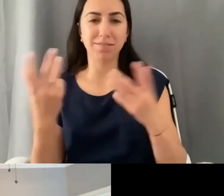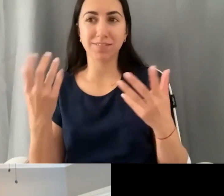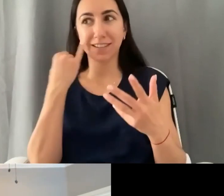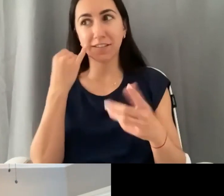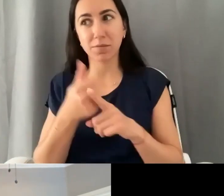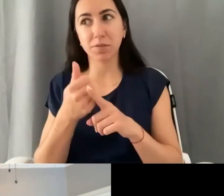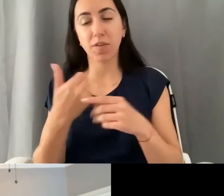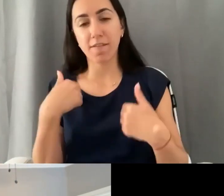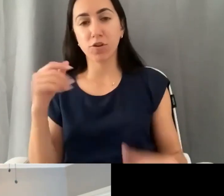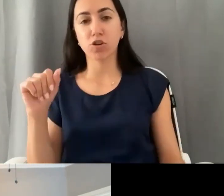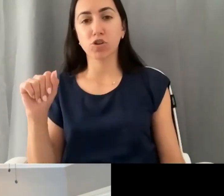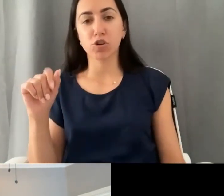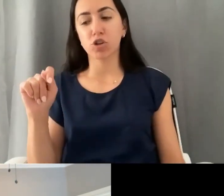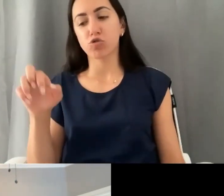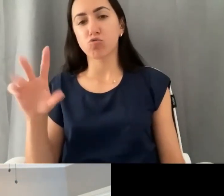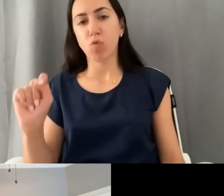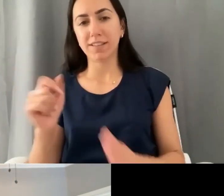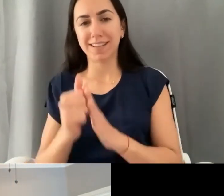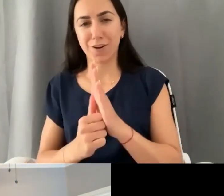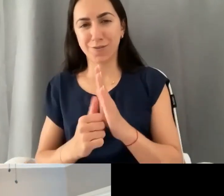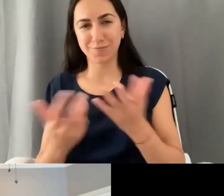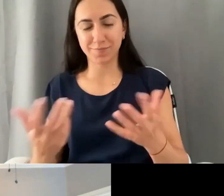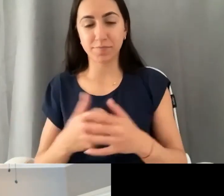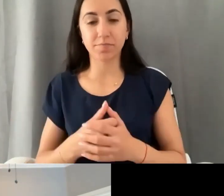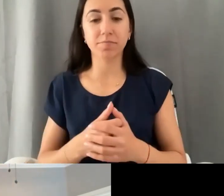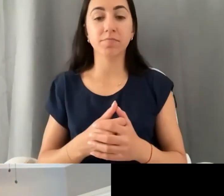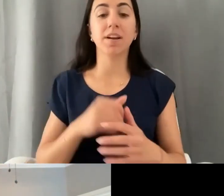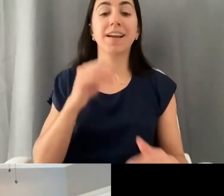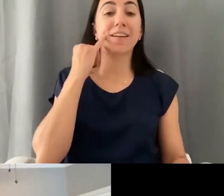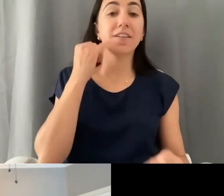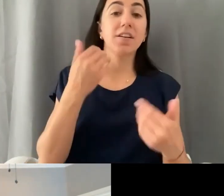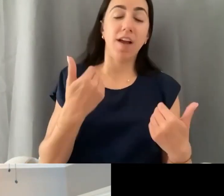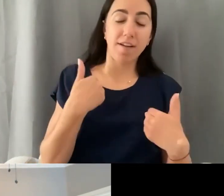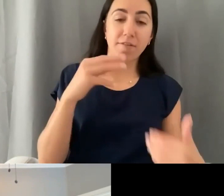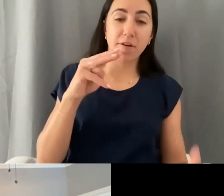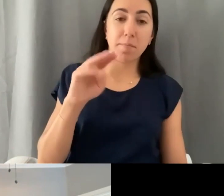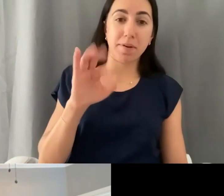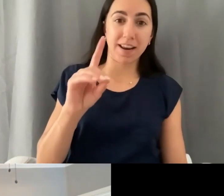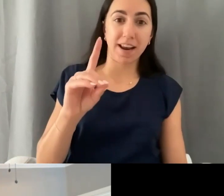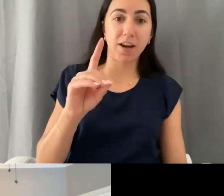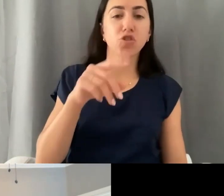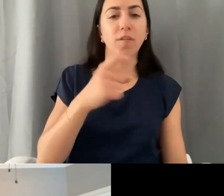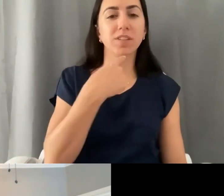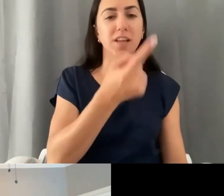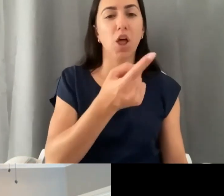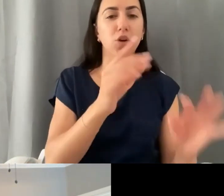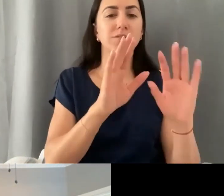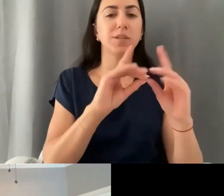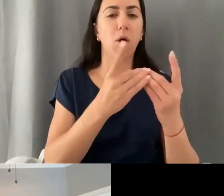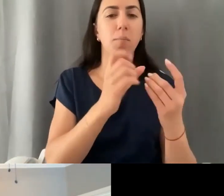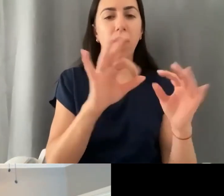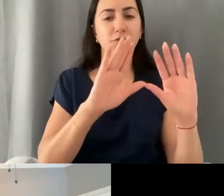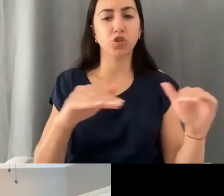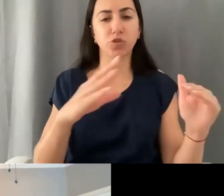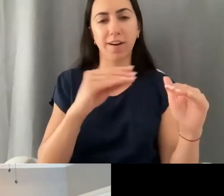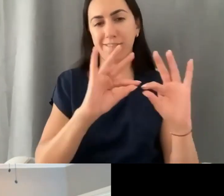impactado. Ya tengan un fideicomiso o no. Y a nivel estatal, si están recibiendo Medicaid, tiene que reportarle al departamento de niños y